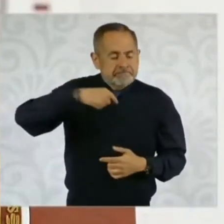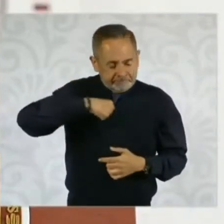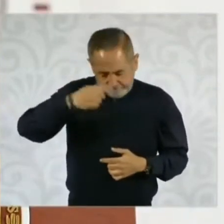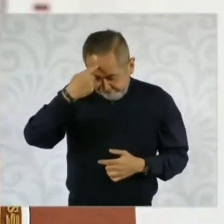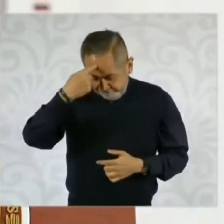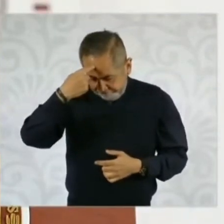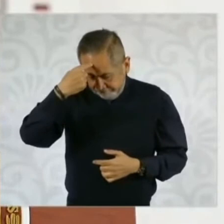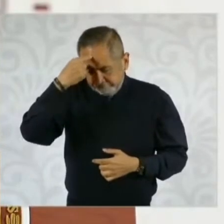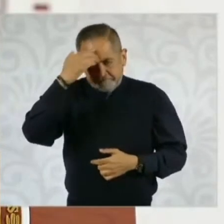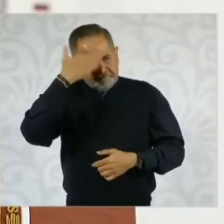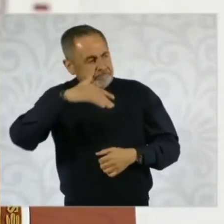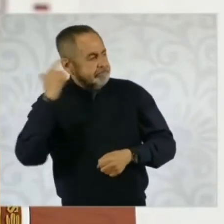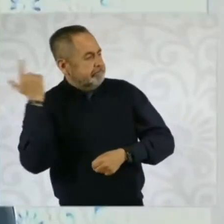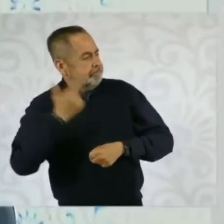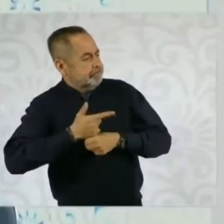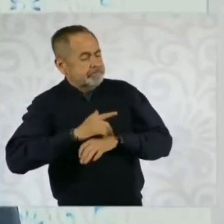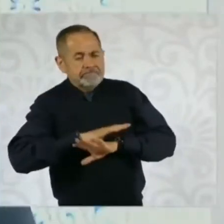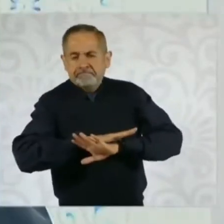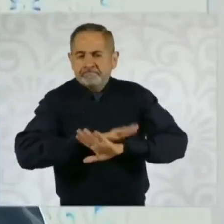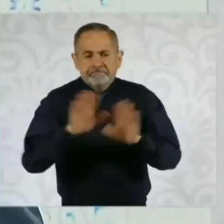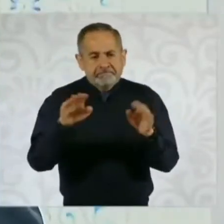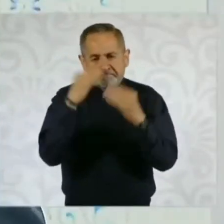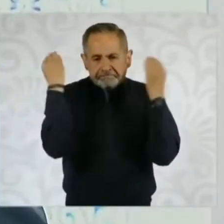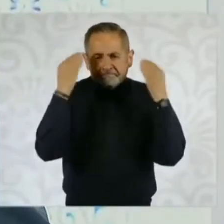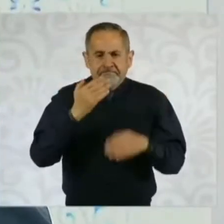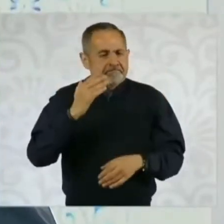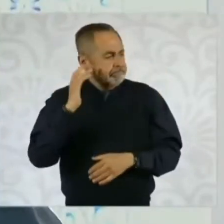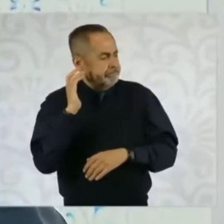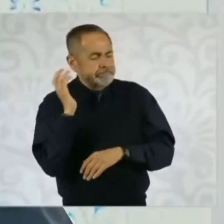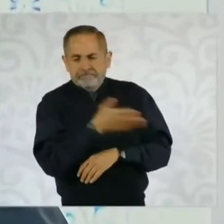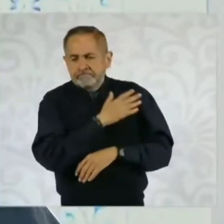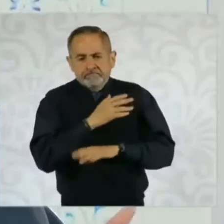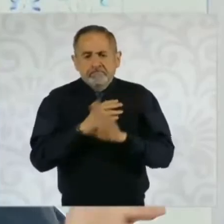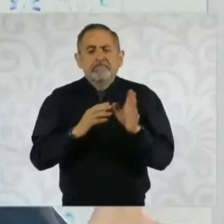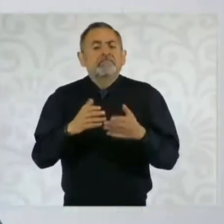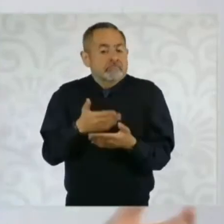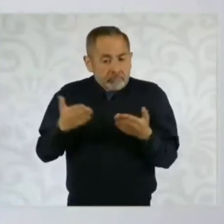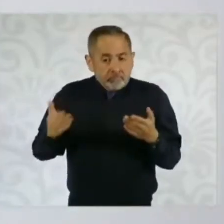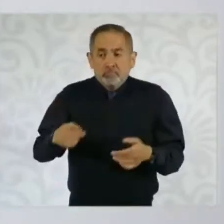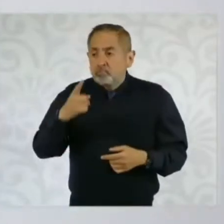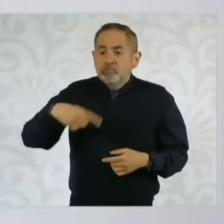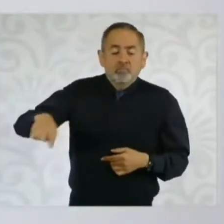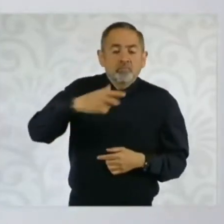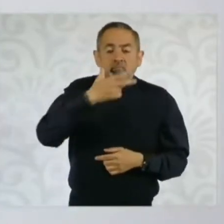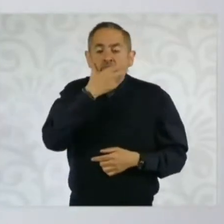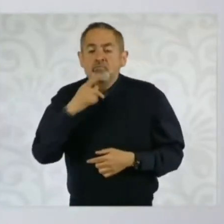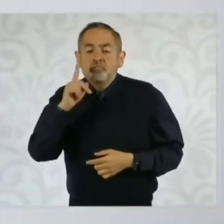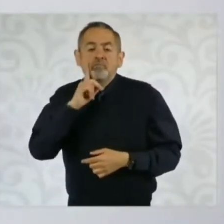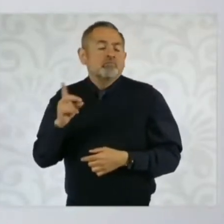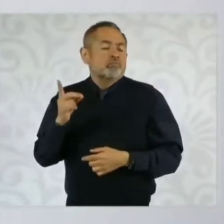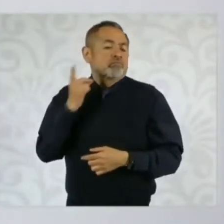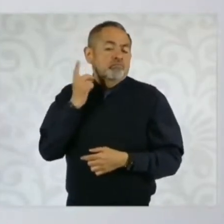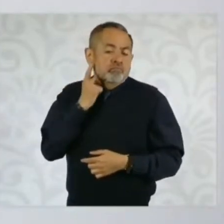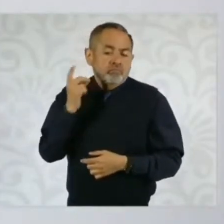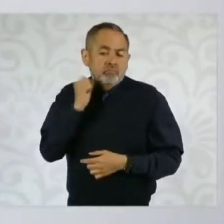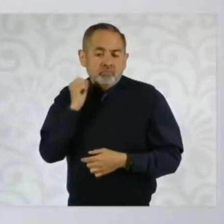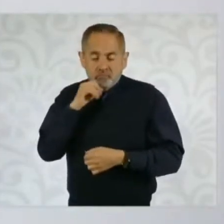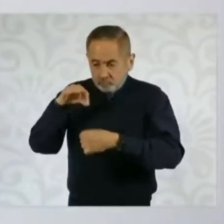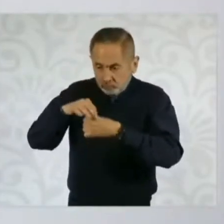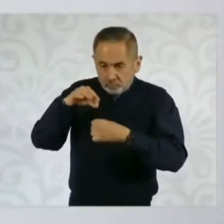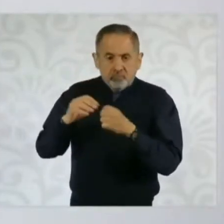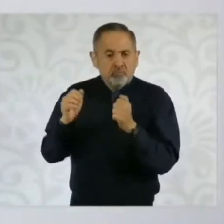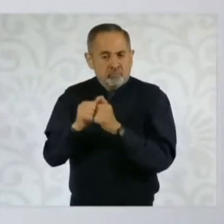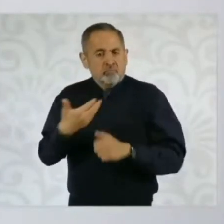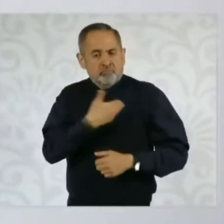pueblo de México y de que hoy los legisladores, legisladoras y la